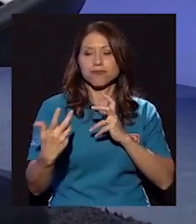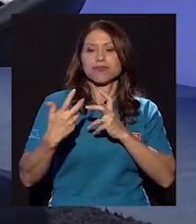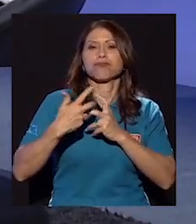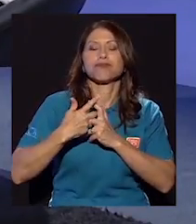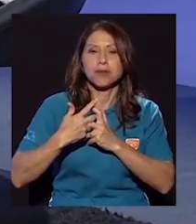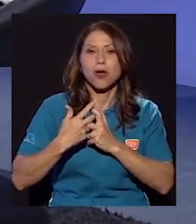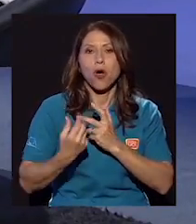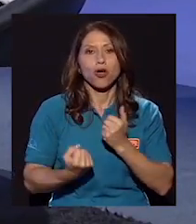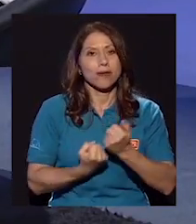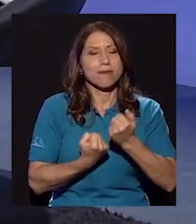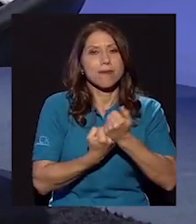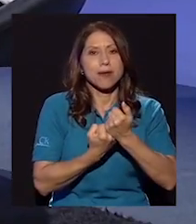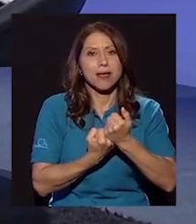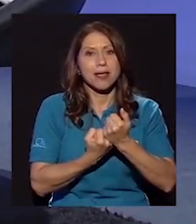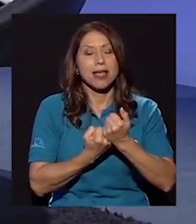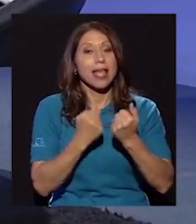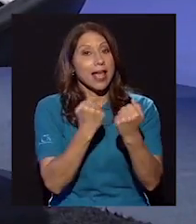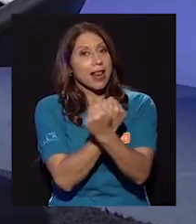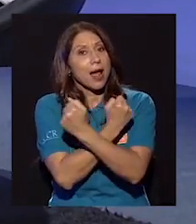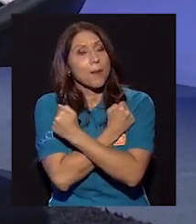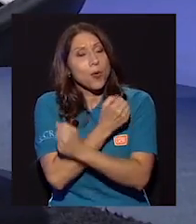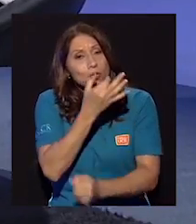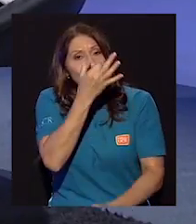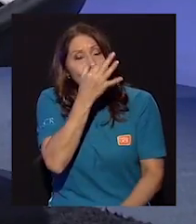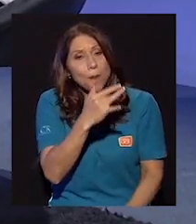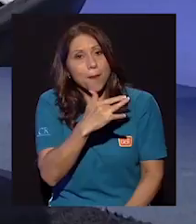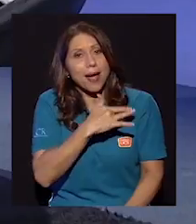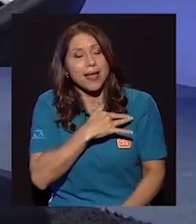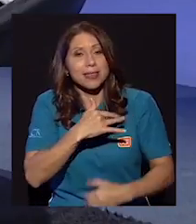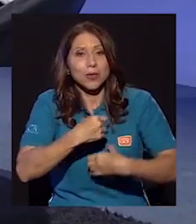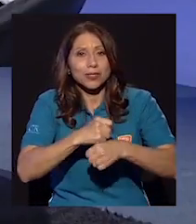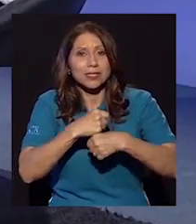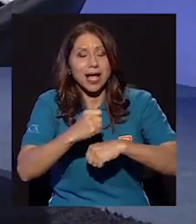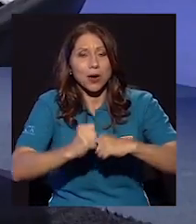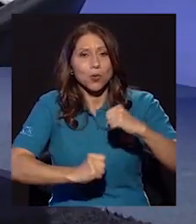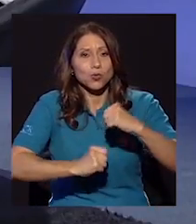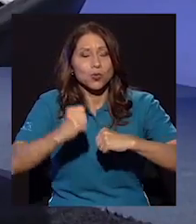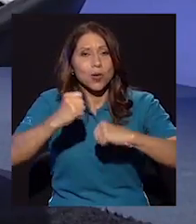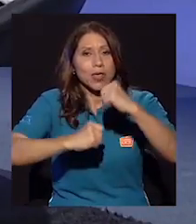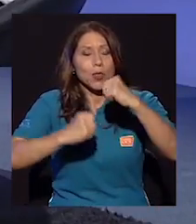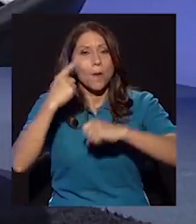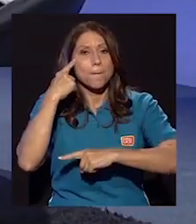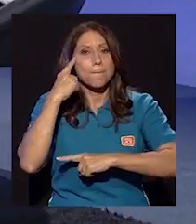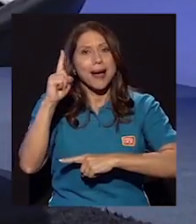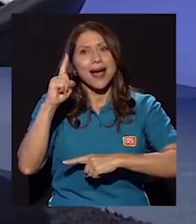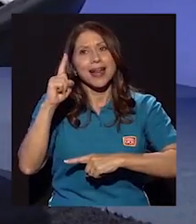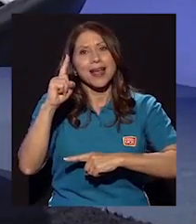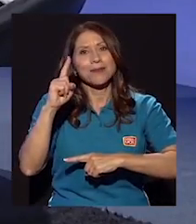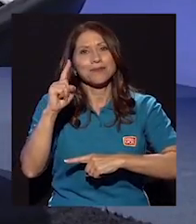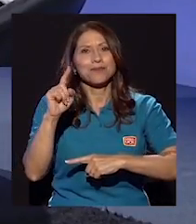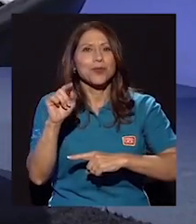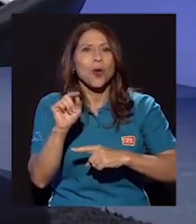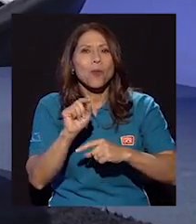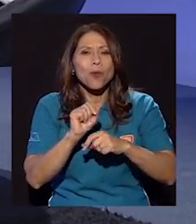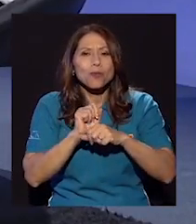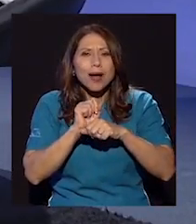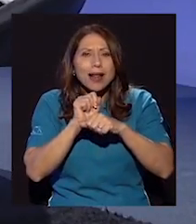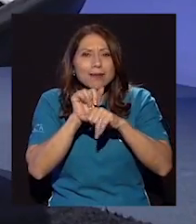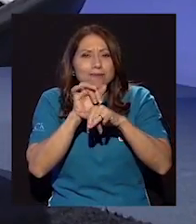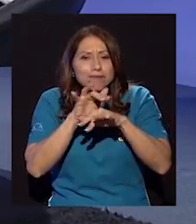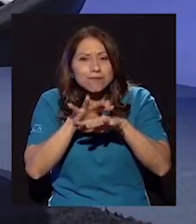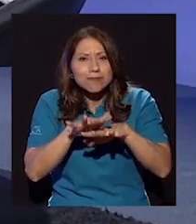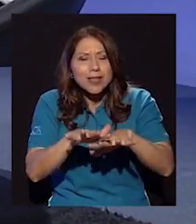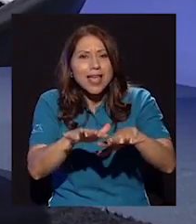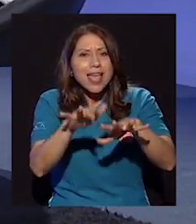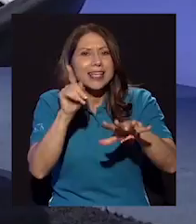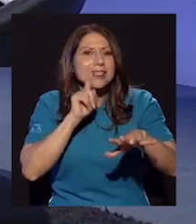fortalezas. Y el amor romántico está construido para envolver como un caramelo ese mito, esa